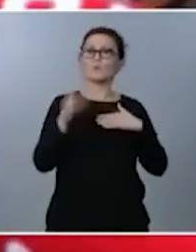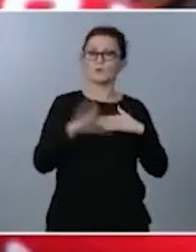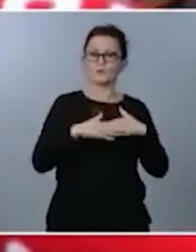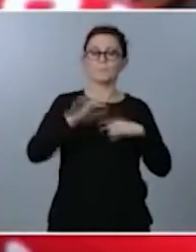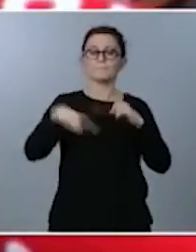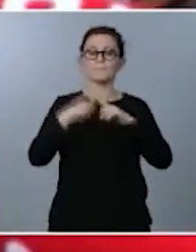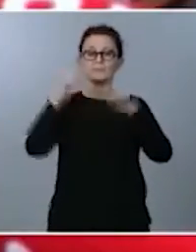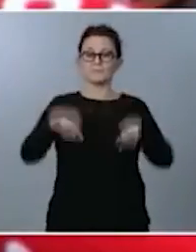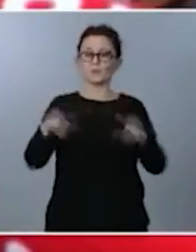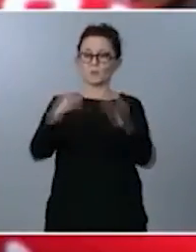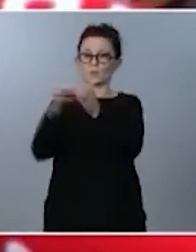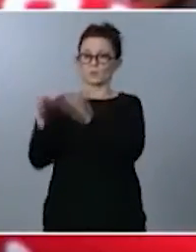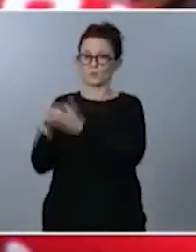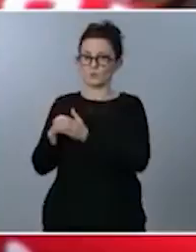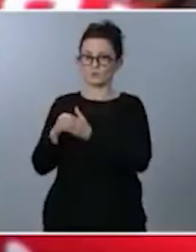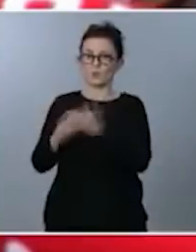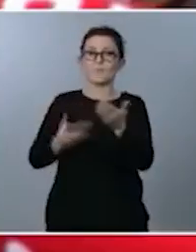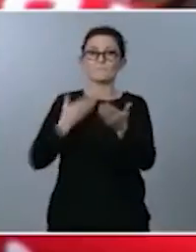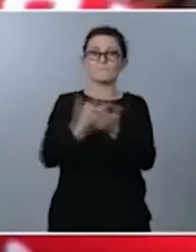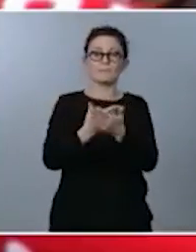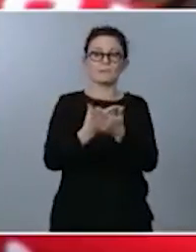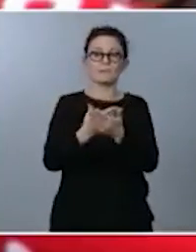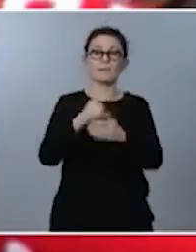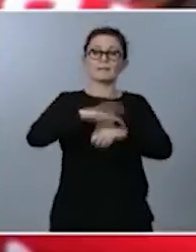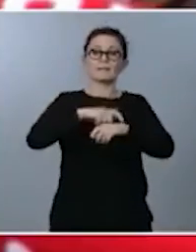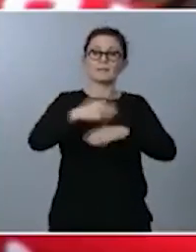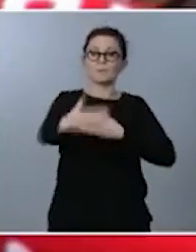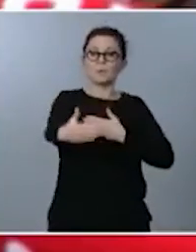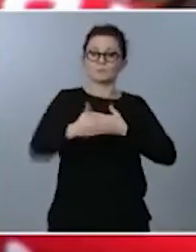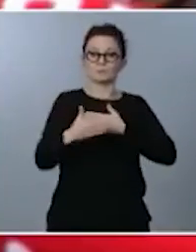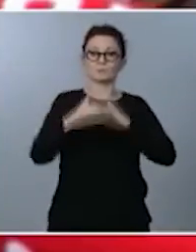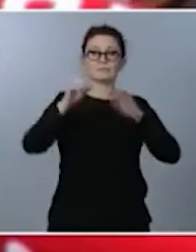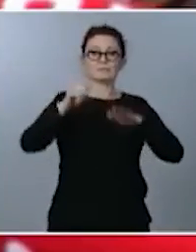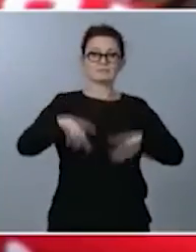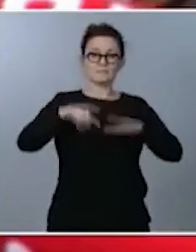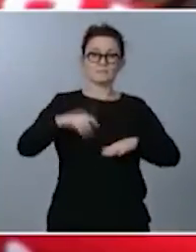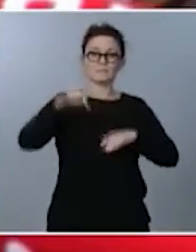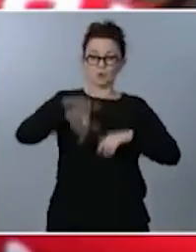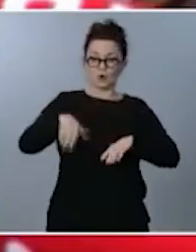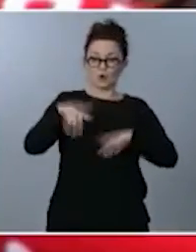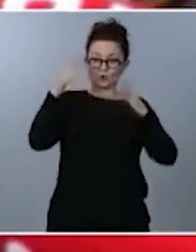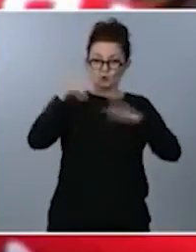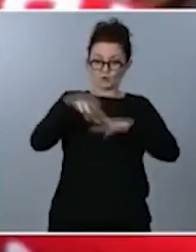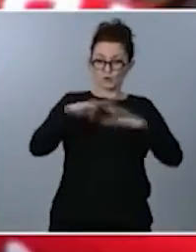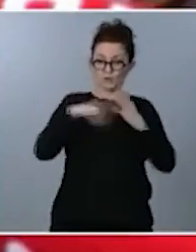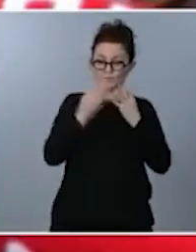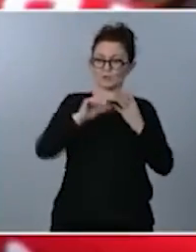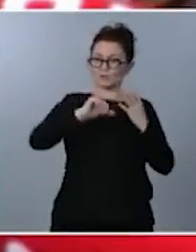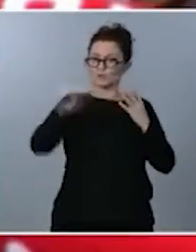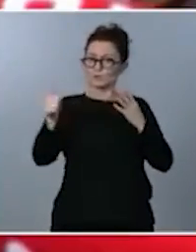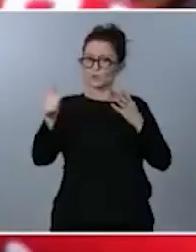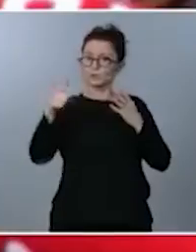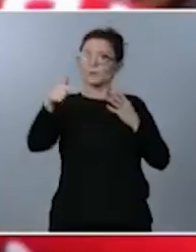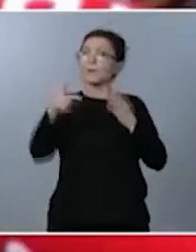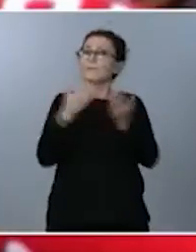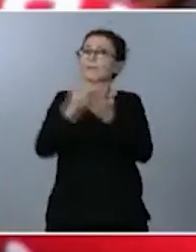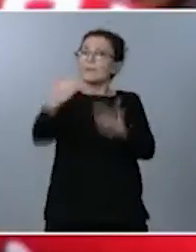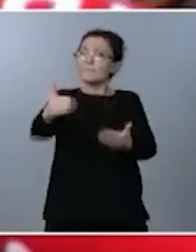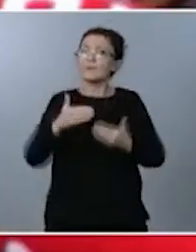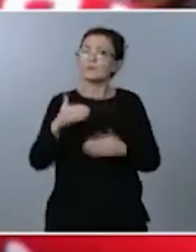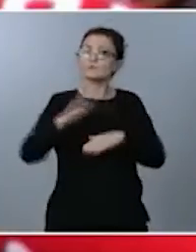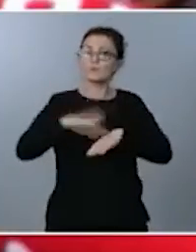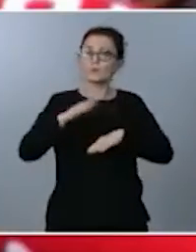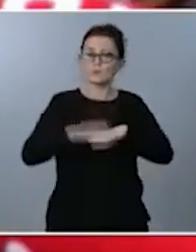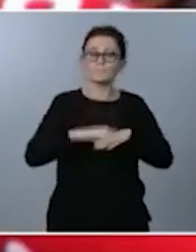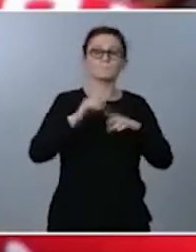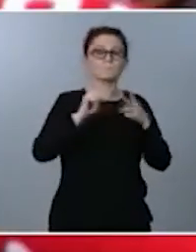duración más corta de los seis meses que han aprobado hoy en Consejo de Ministros? Y sobre los presupuestos, hablaba de armonizar el impuesto de